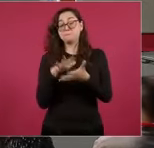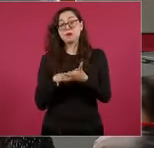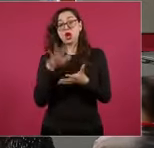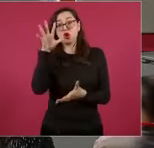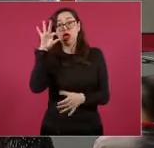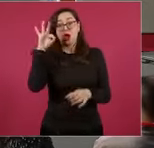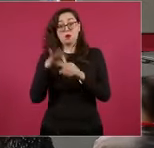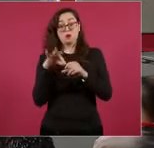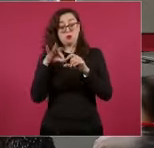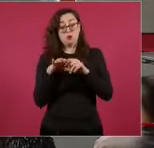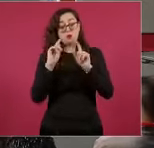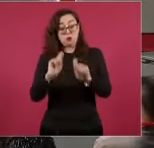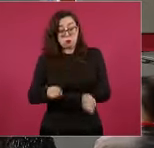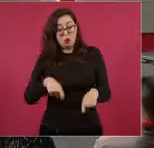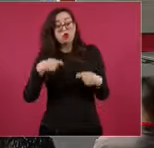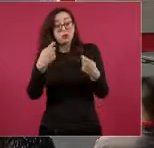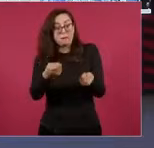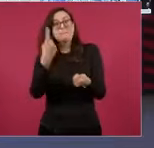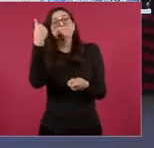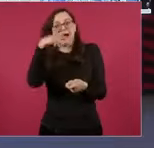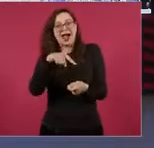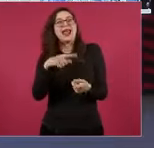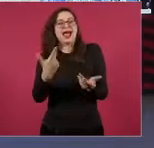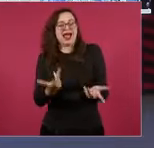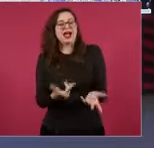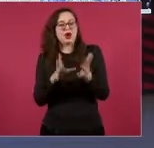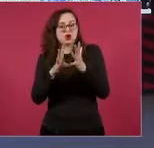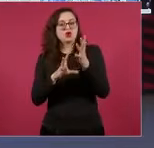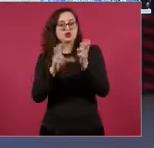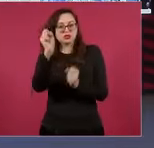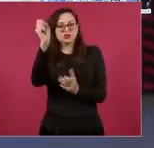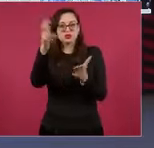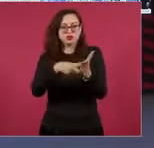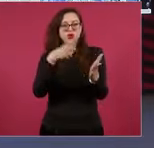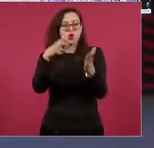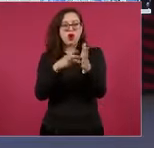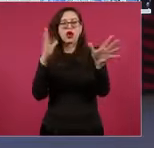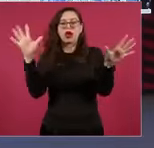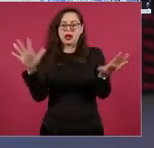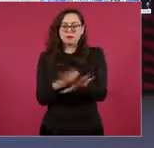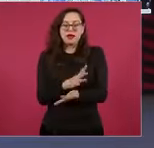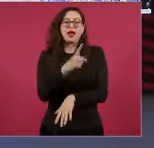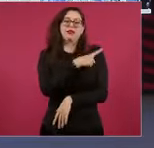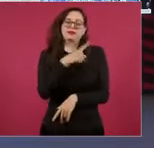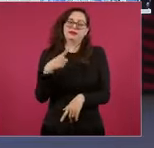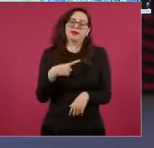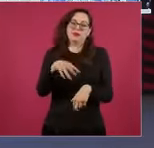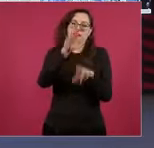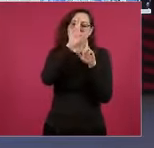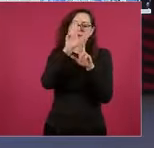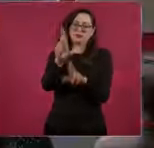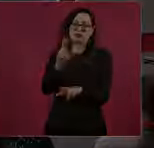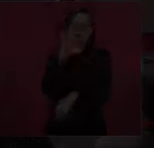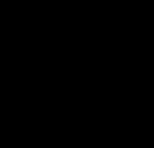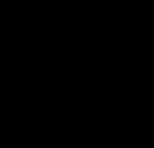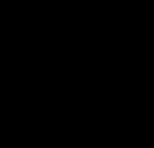calificada para poder reformar nuestro poder judicial que se respete la voluntad popular.